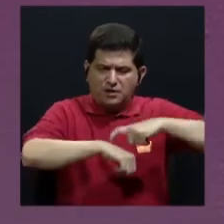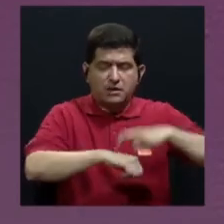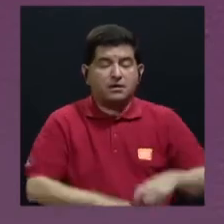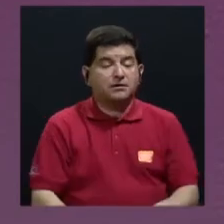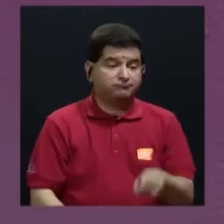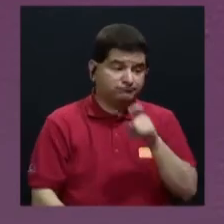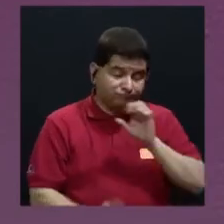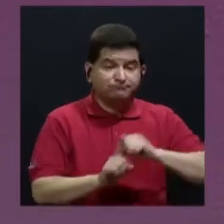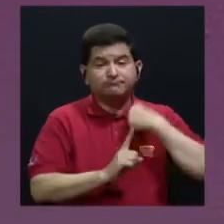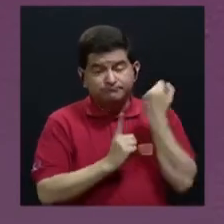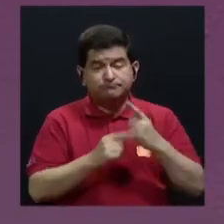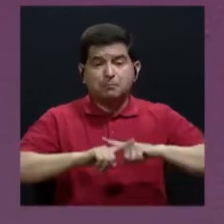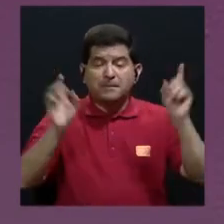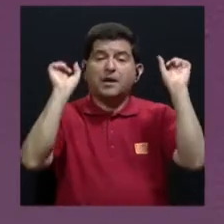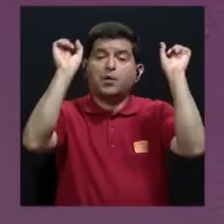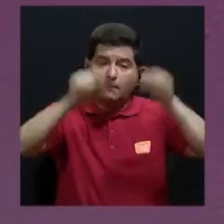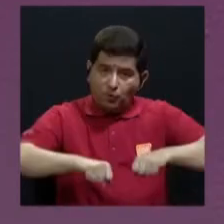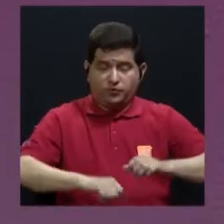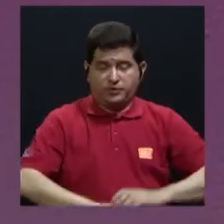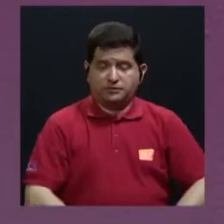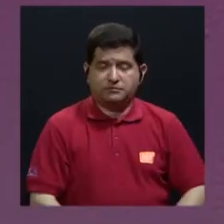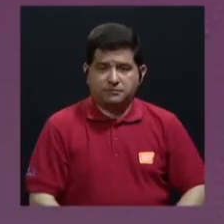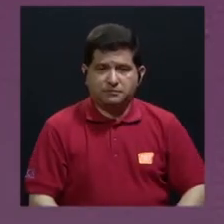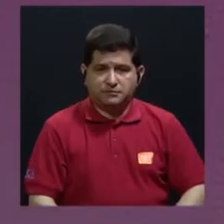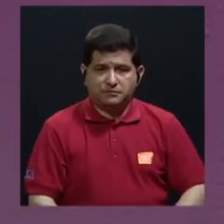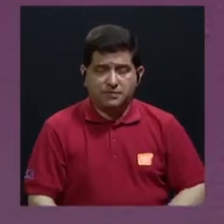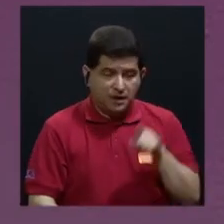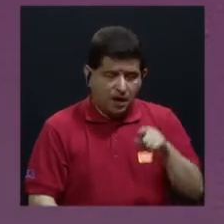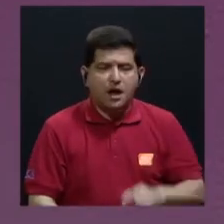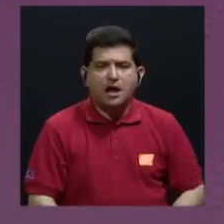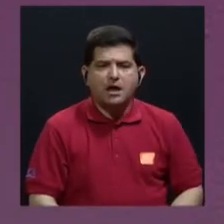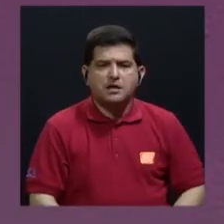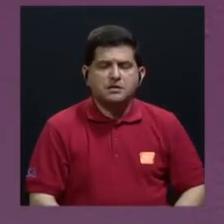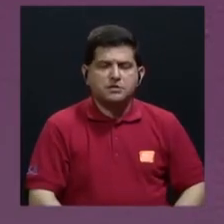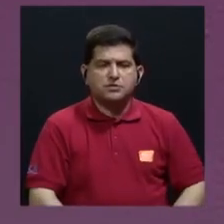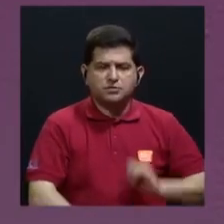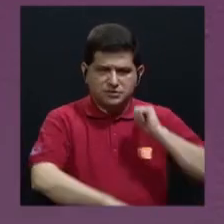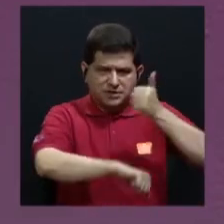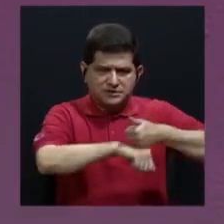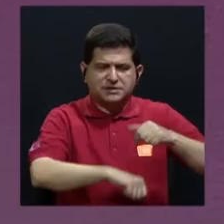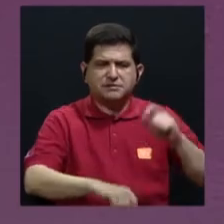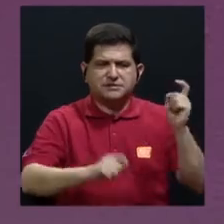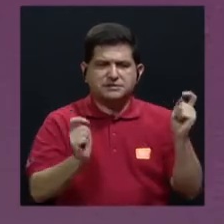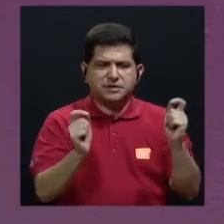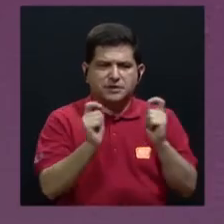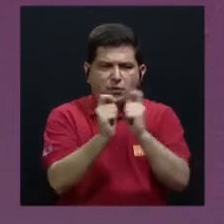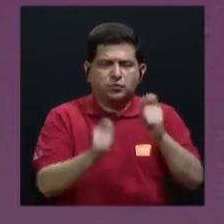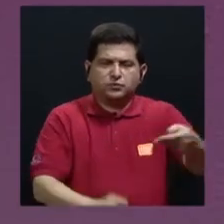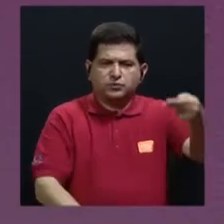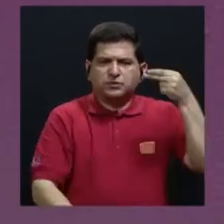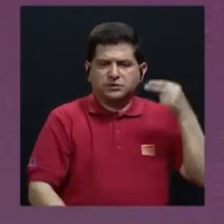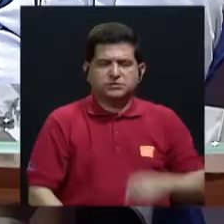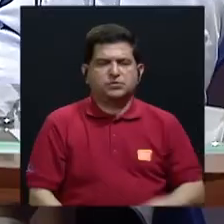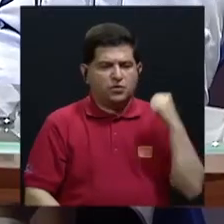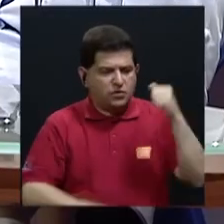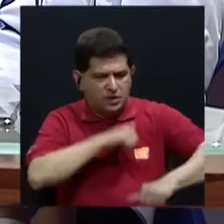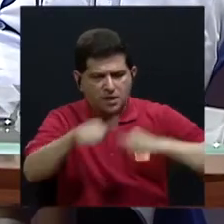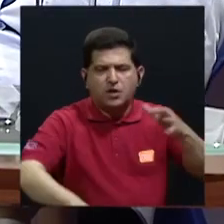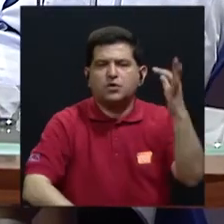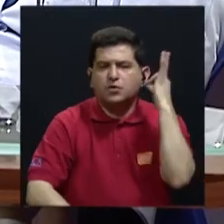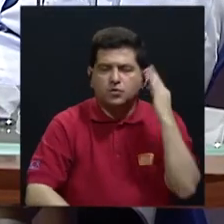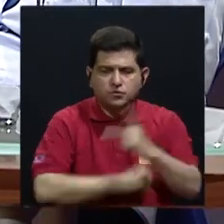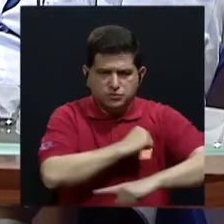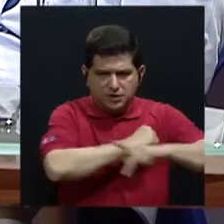dificultades, logró, ¿verdad?, ellas han montado un precedente histórico en el país y en la lucha de las mujeres.